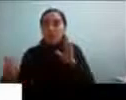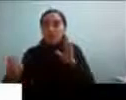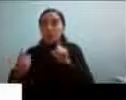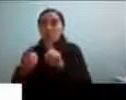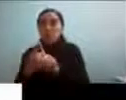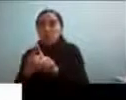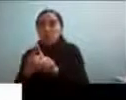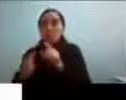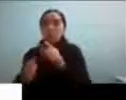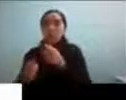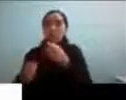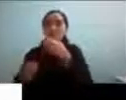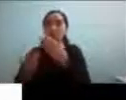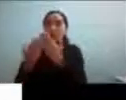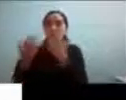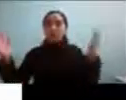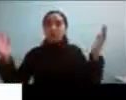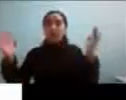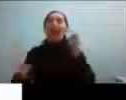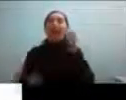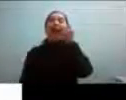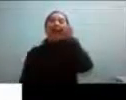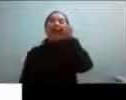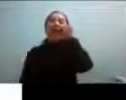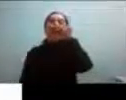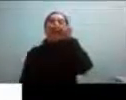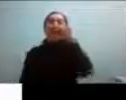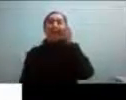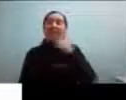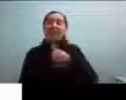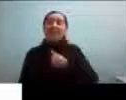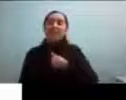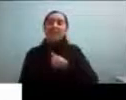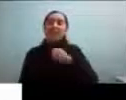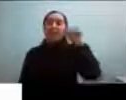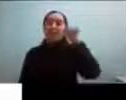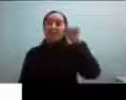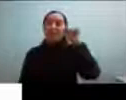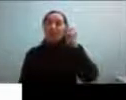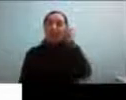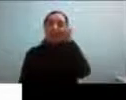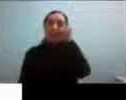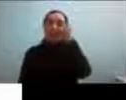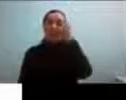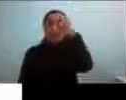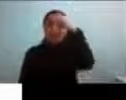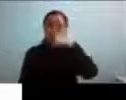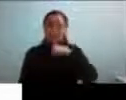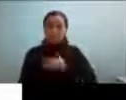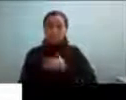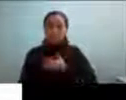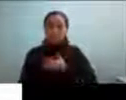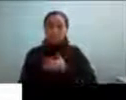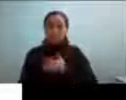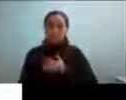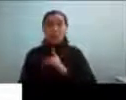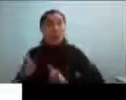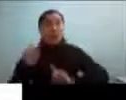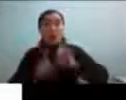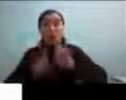hasta que lograron entender su diagnóstico y entenderse a sí mismos algunos de ellos después incluso declaraban que en realidad